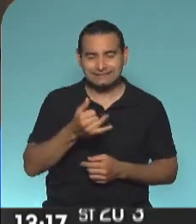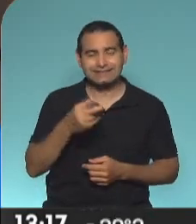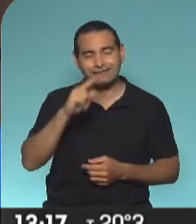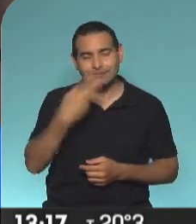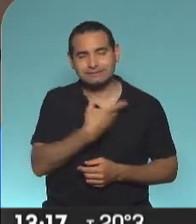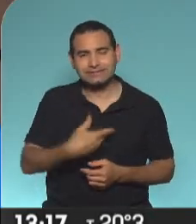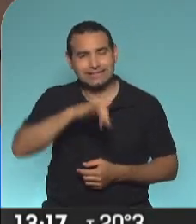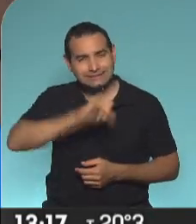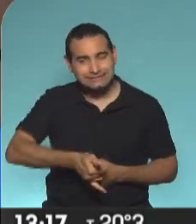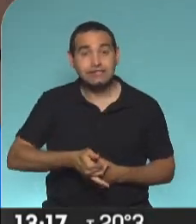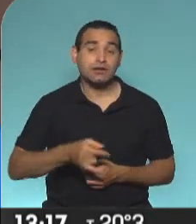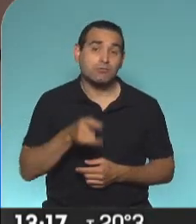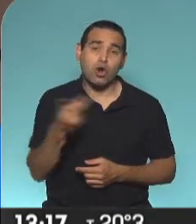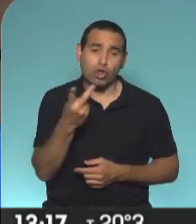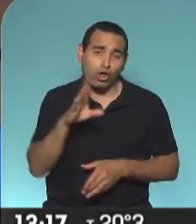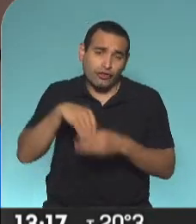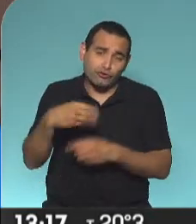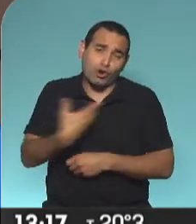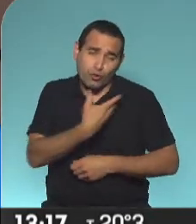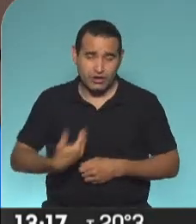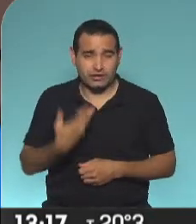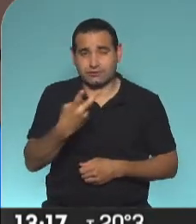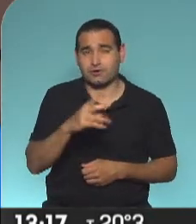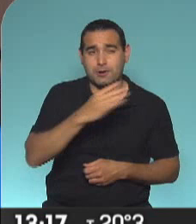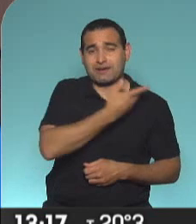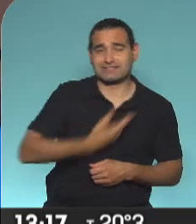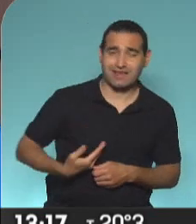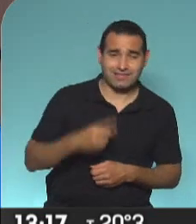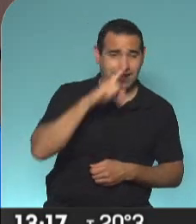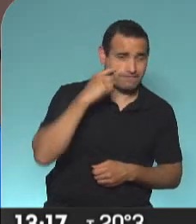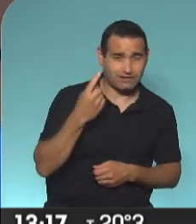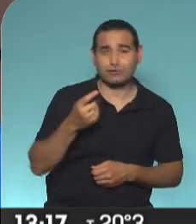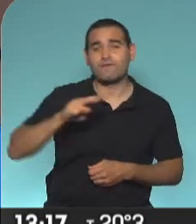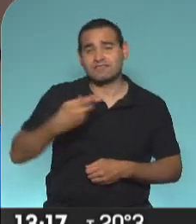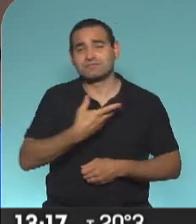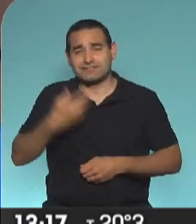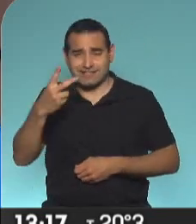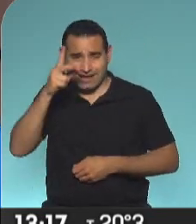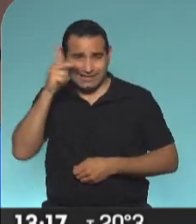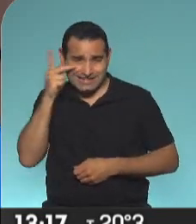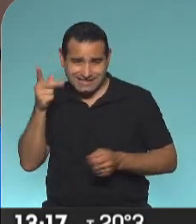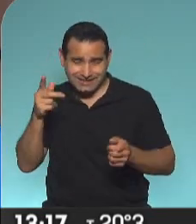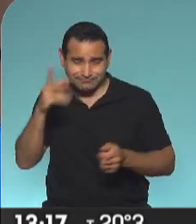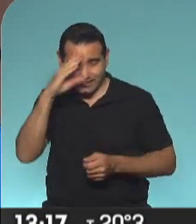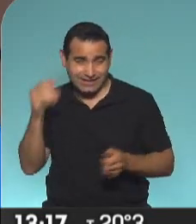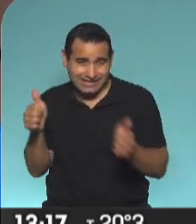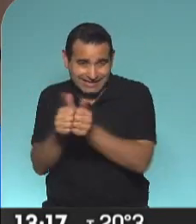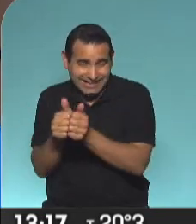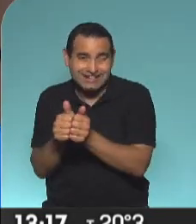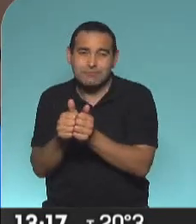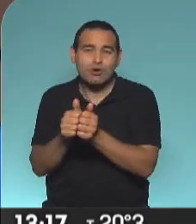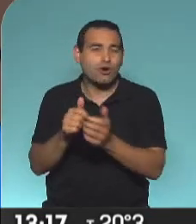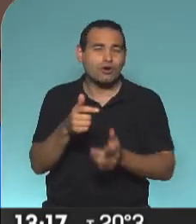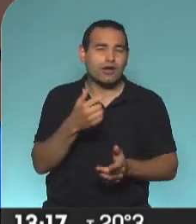obviamente, forman parte del mismo gobierno, el binomio presidencial. Es Alberto Fernández, Cristina Fernández de Kirchner, pero despejando cualquier tipo de